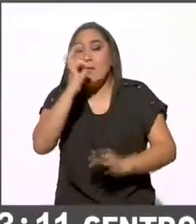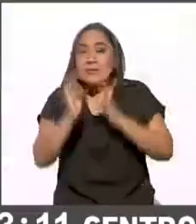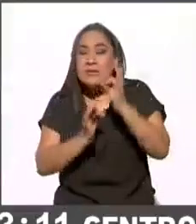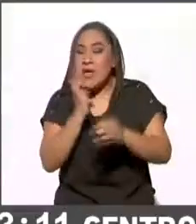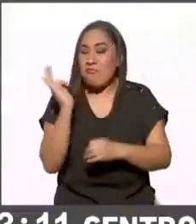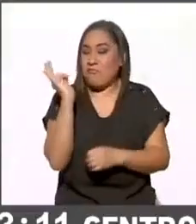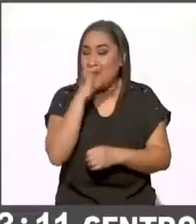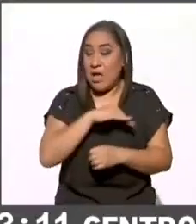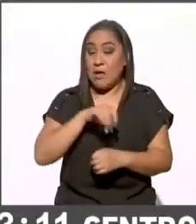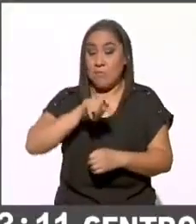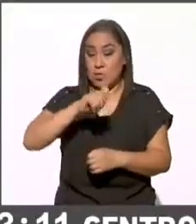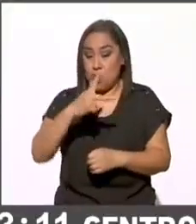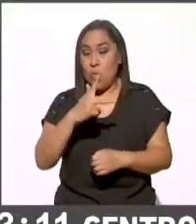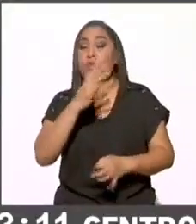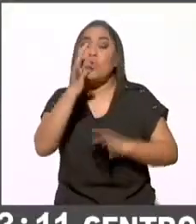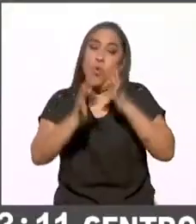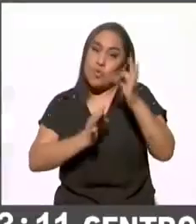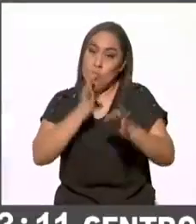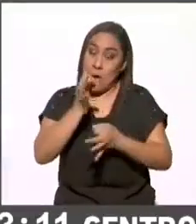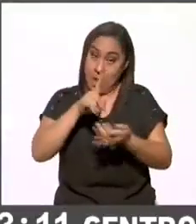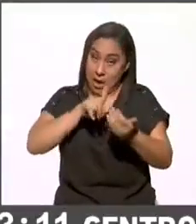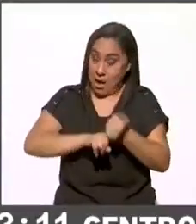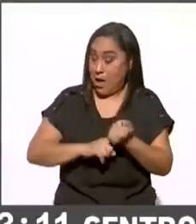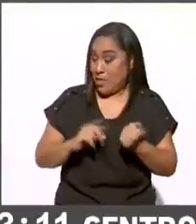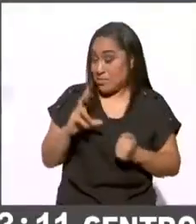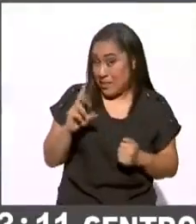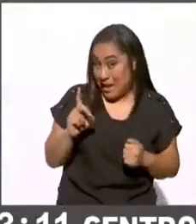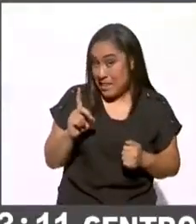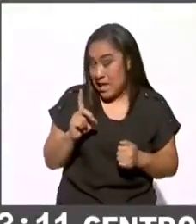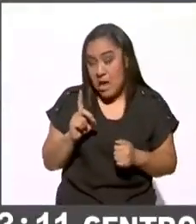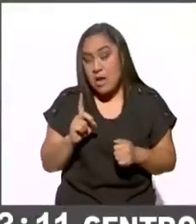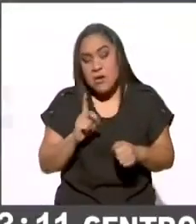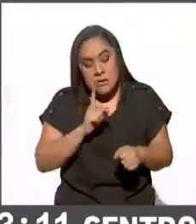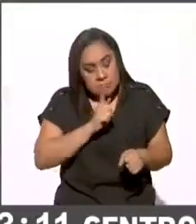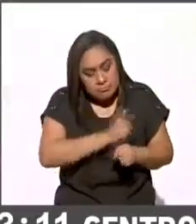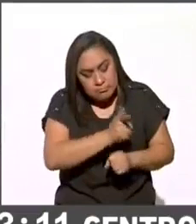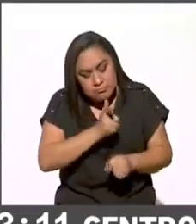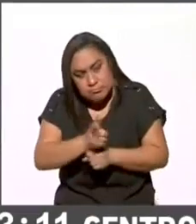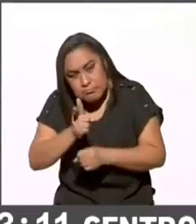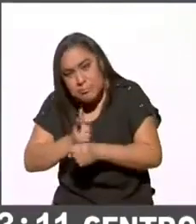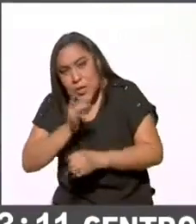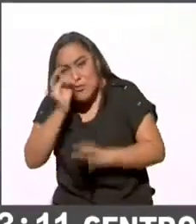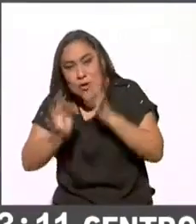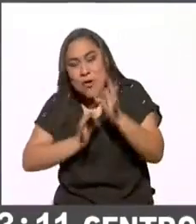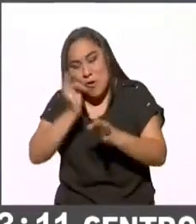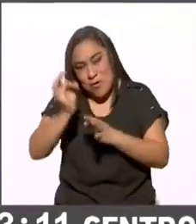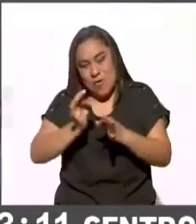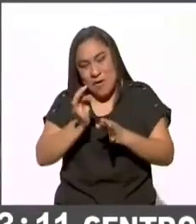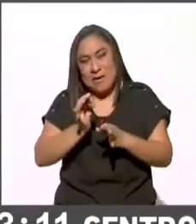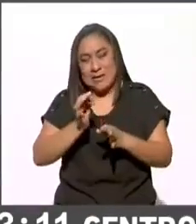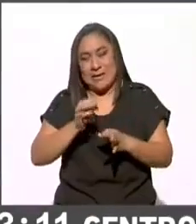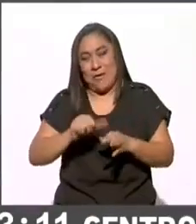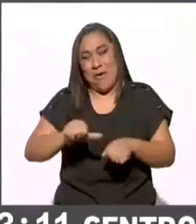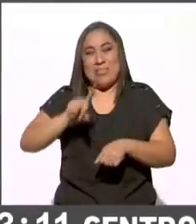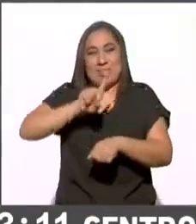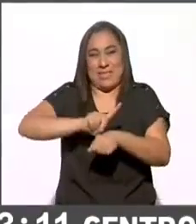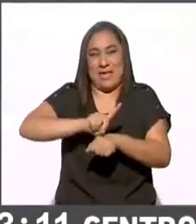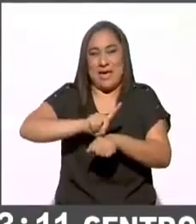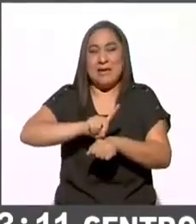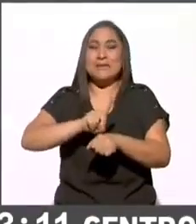falso, 28 noticias de estas, 30 que logramos rescatar para ustedes en esta jornada electoral.